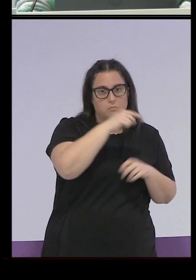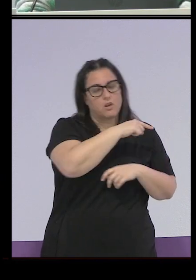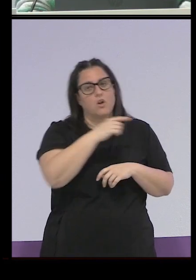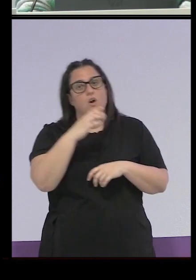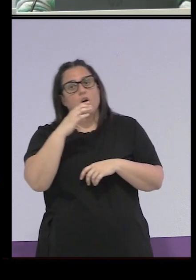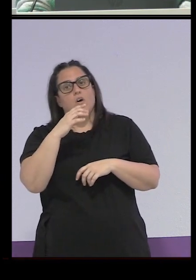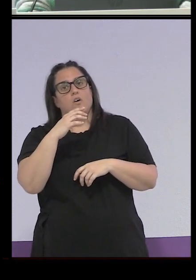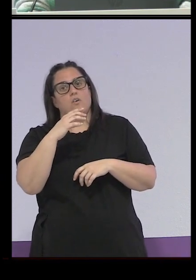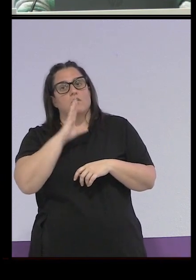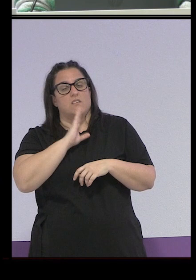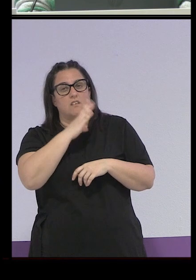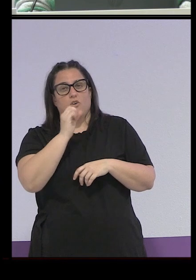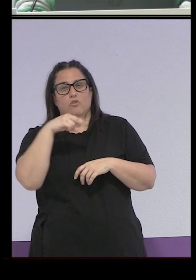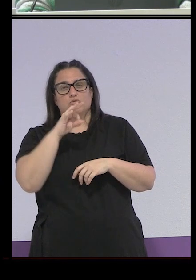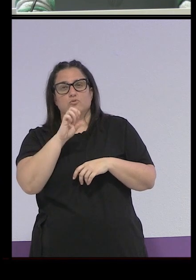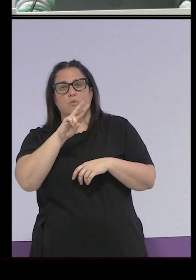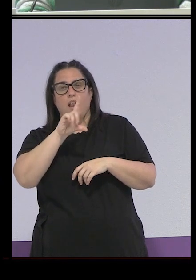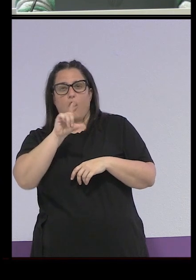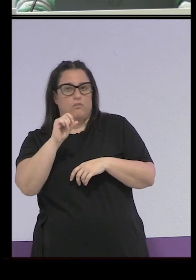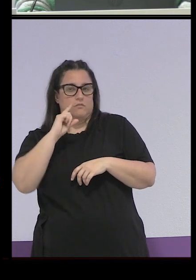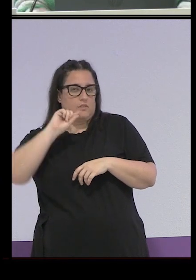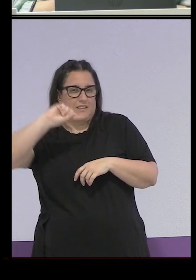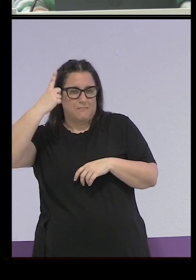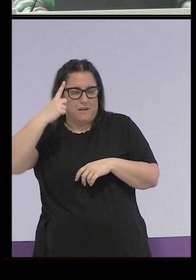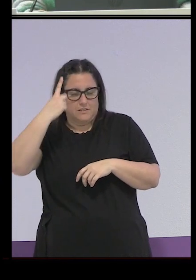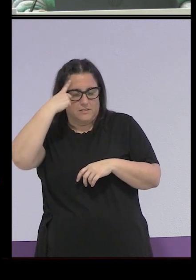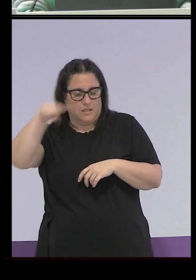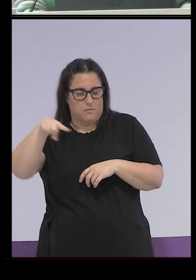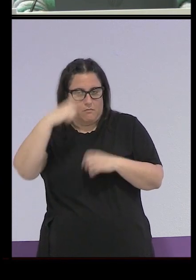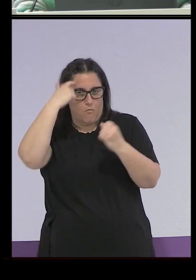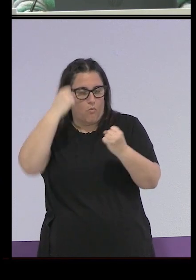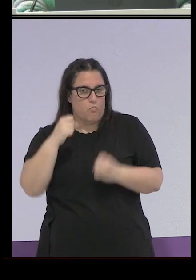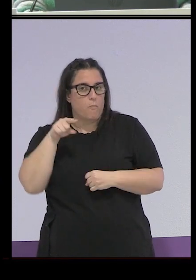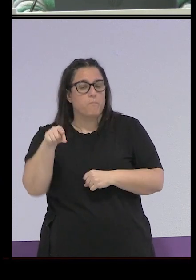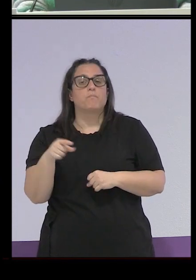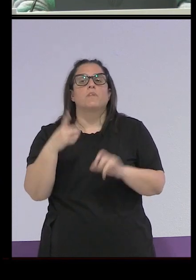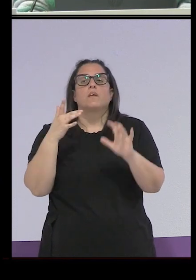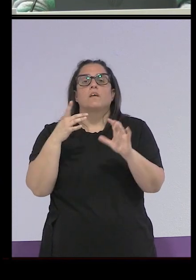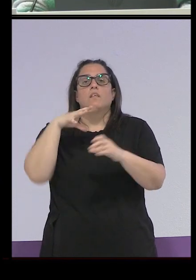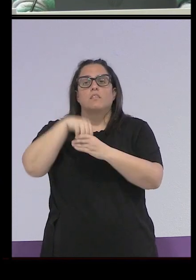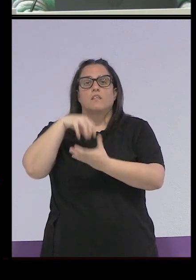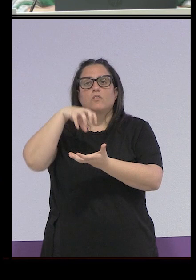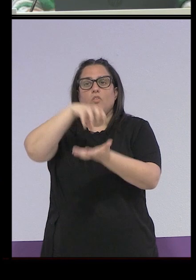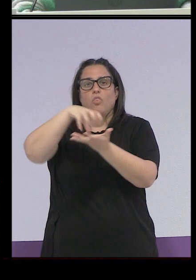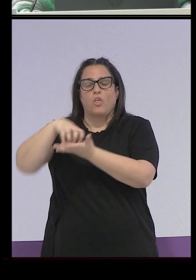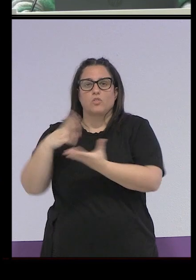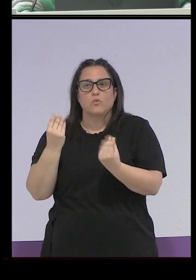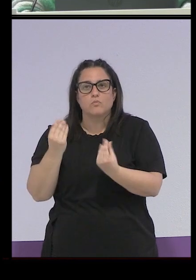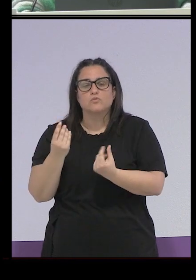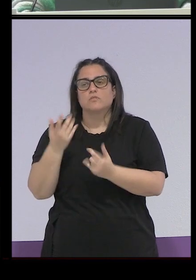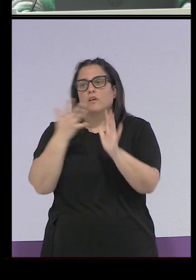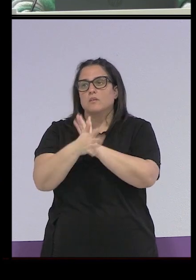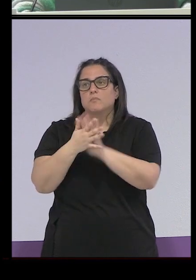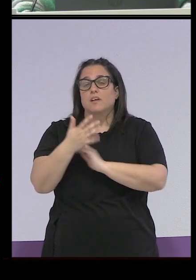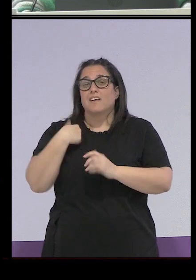varios centros y cuenta siempre con mucha gracia y tiene alma de tonadillera, la verdad, y cuenta que cuando